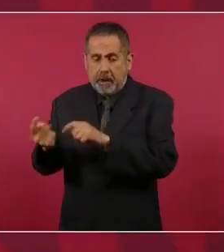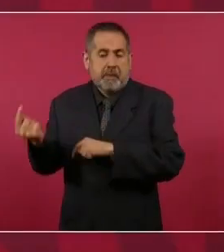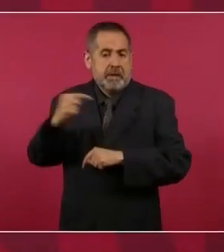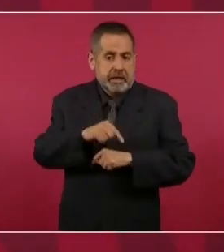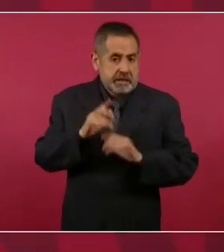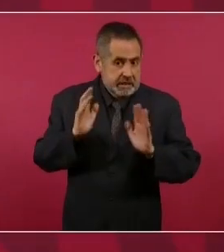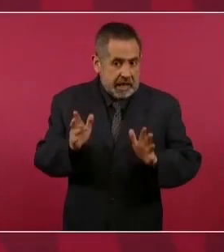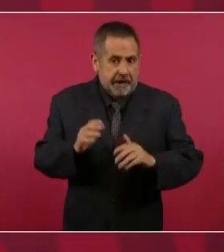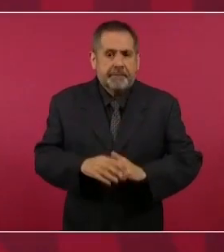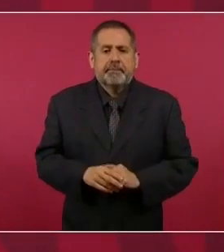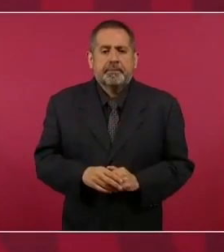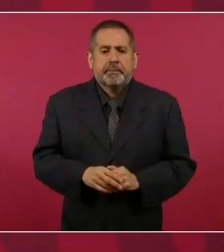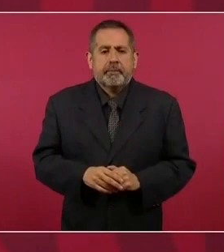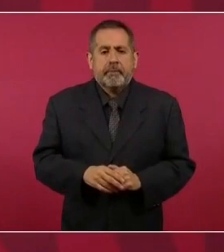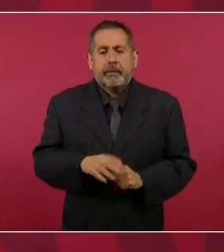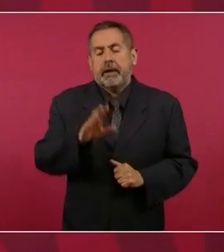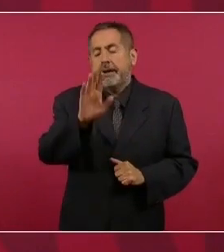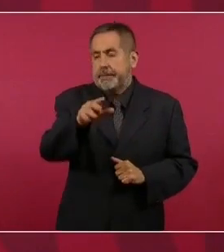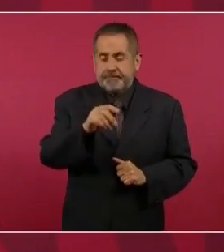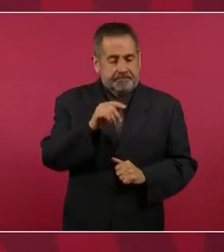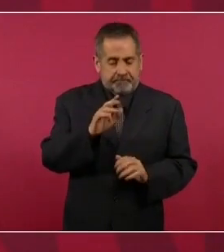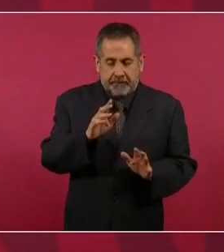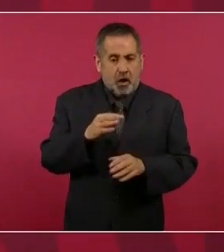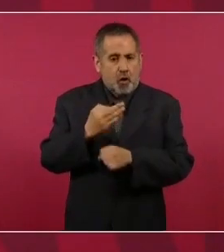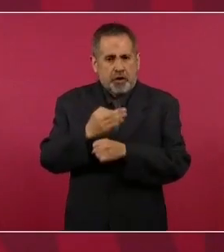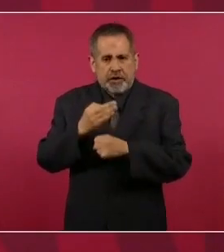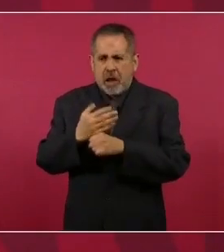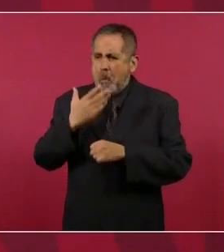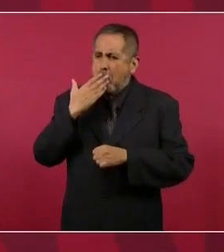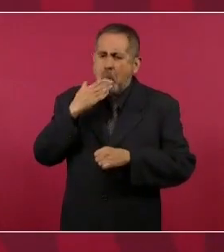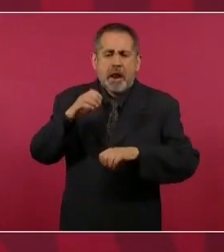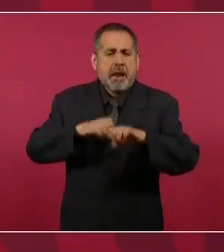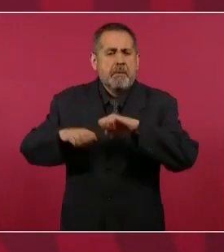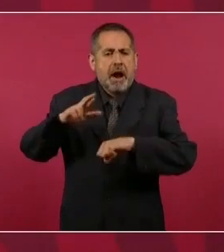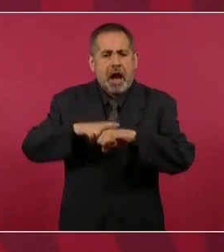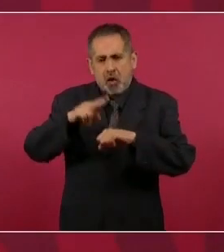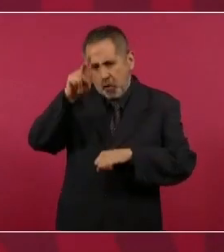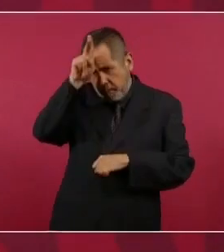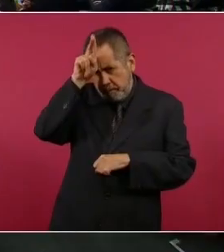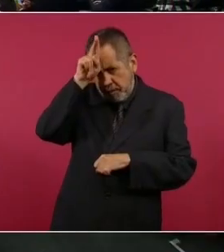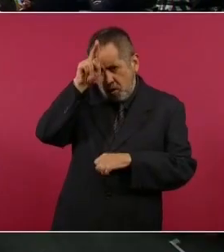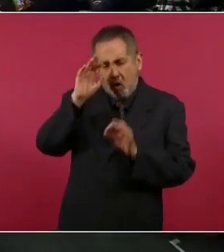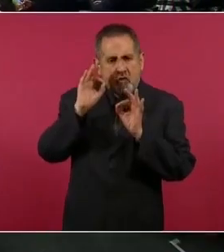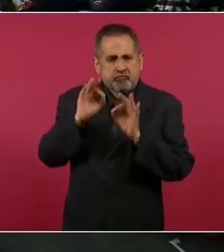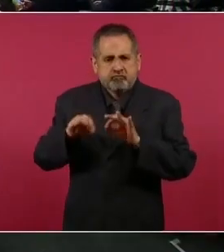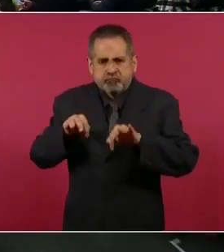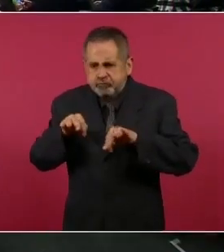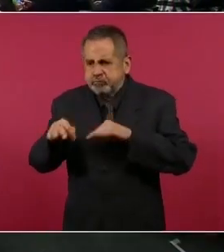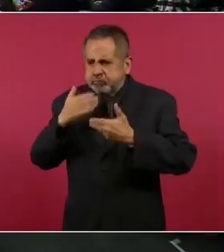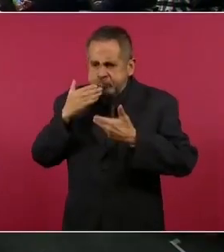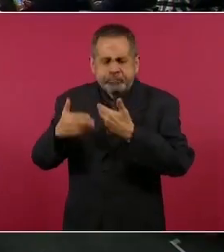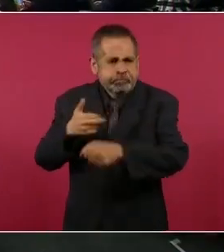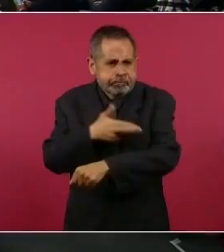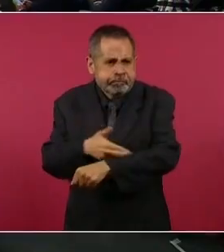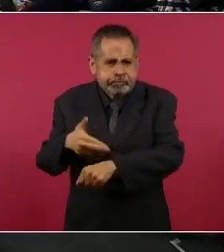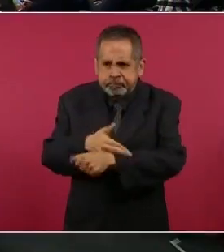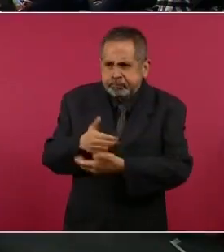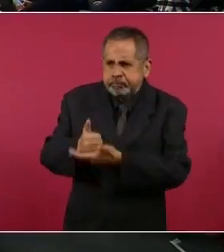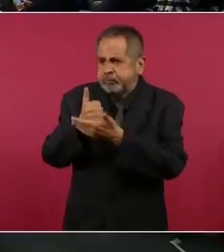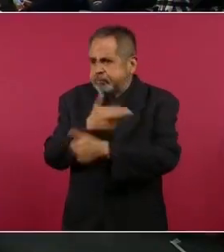Tenemos un buen embajador en Perú, mucho, muy bueno, que ha venido resolviendo,